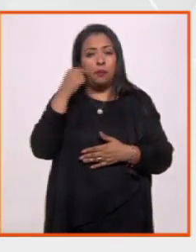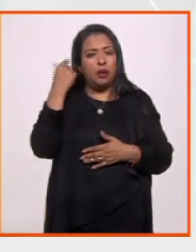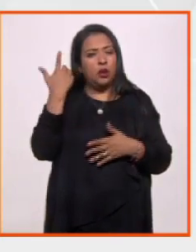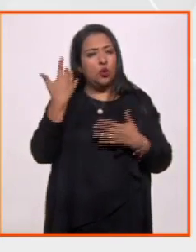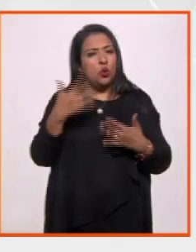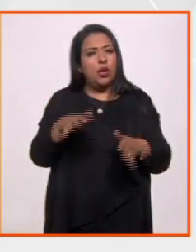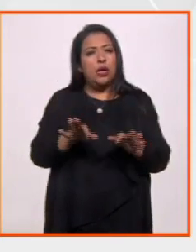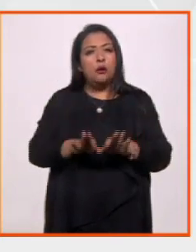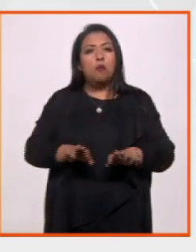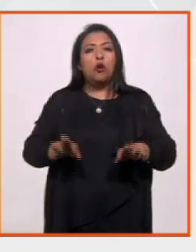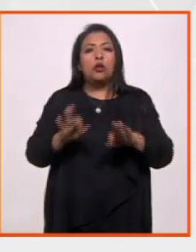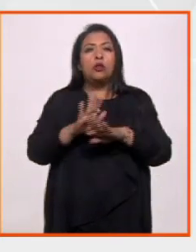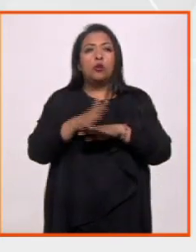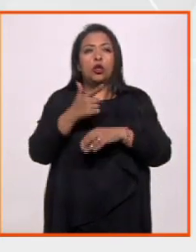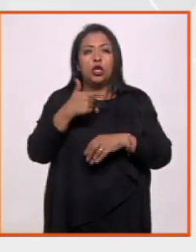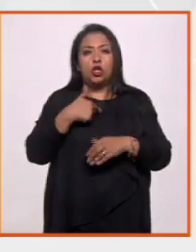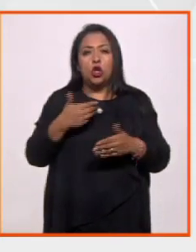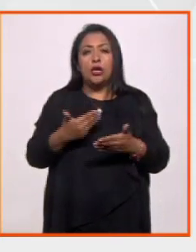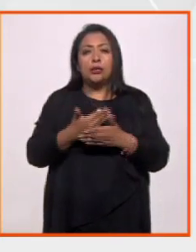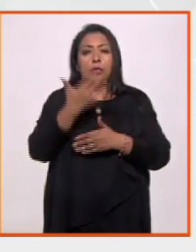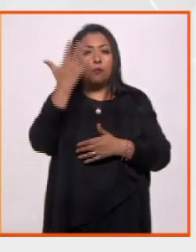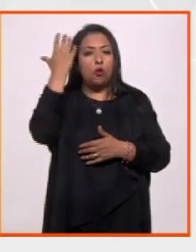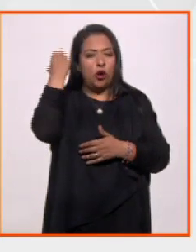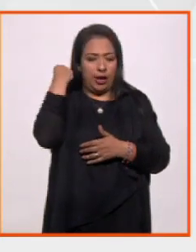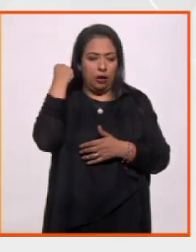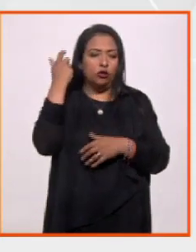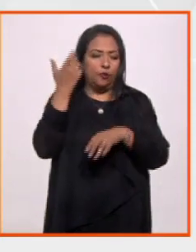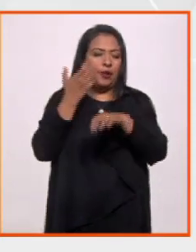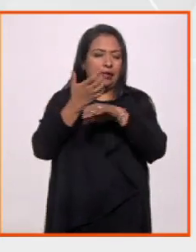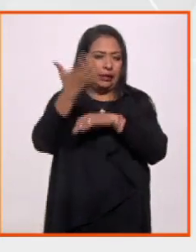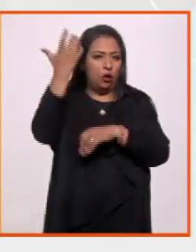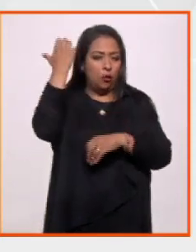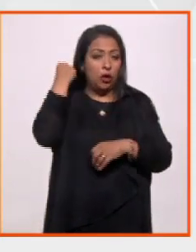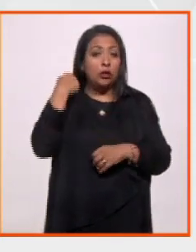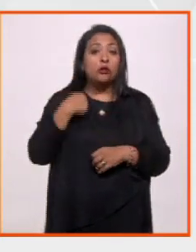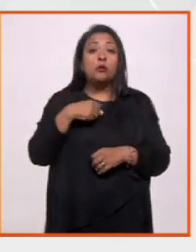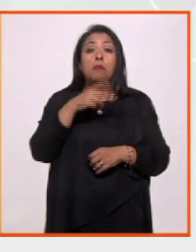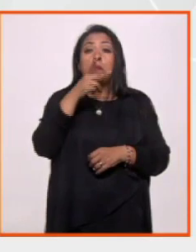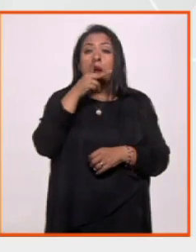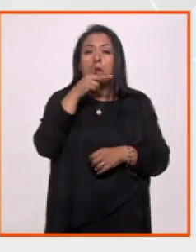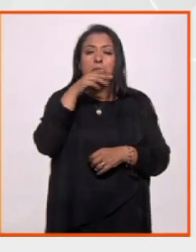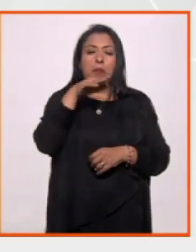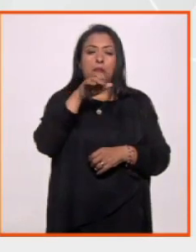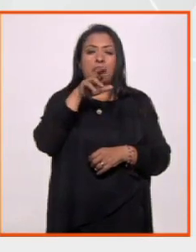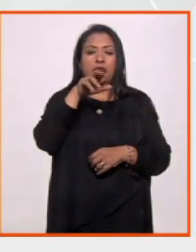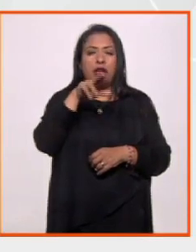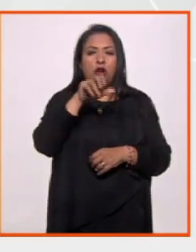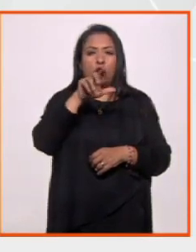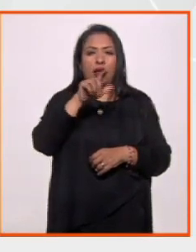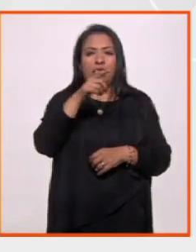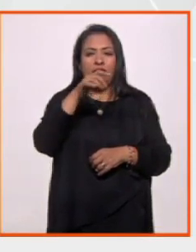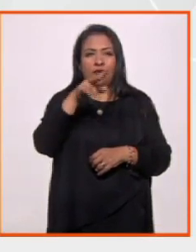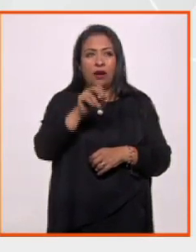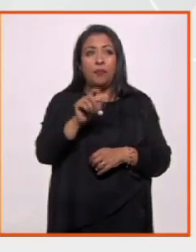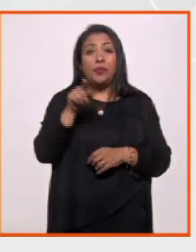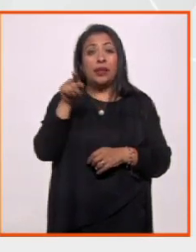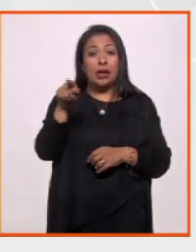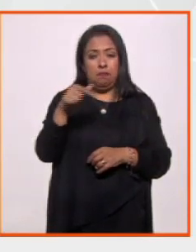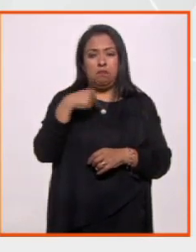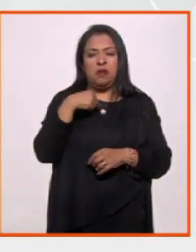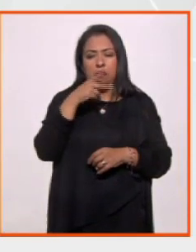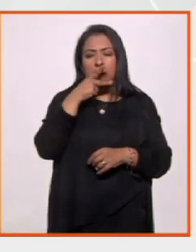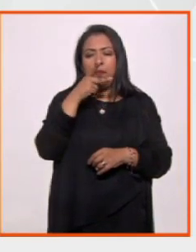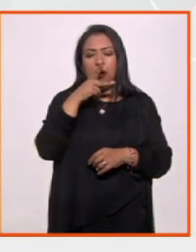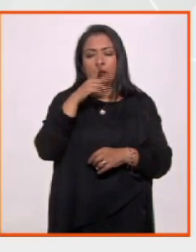emblemática porque yo soy de Morelos, del estado de Morelos, y mi padre, Mariano Leiva, él fue